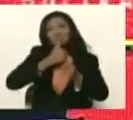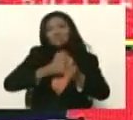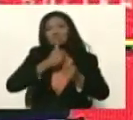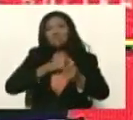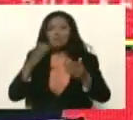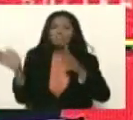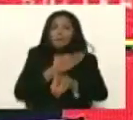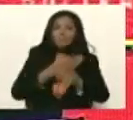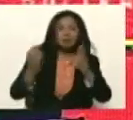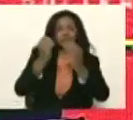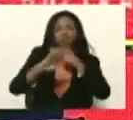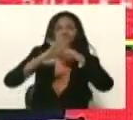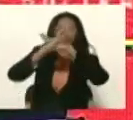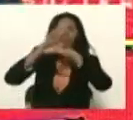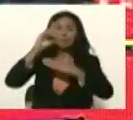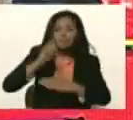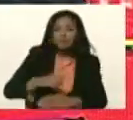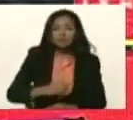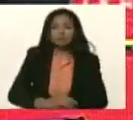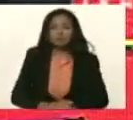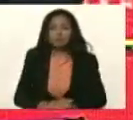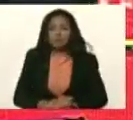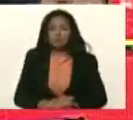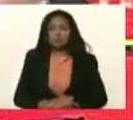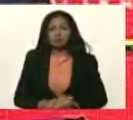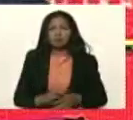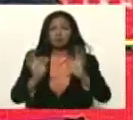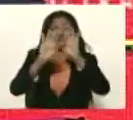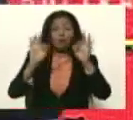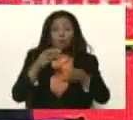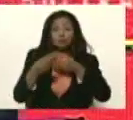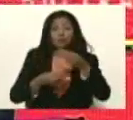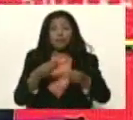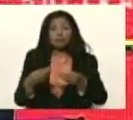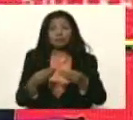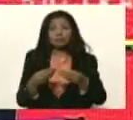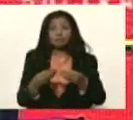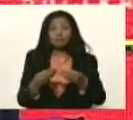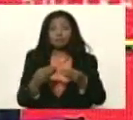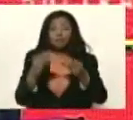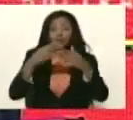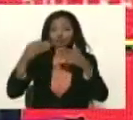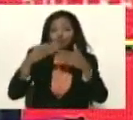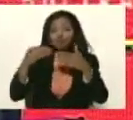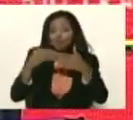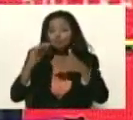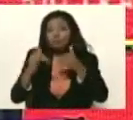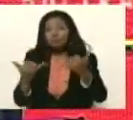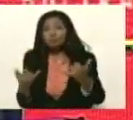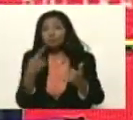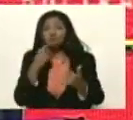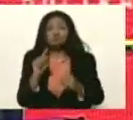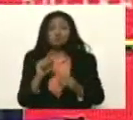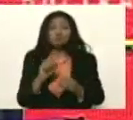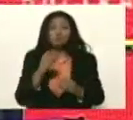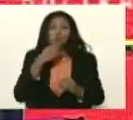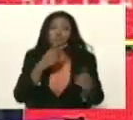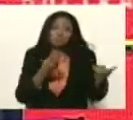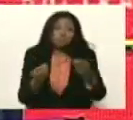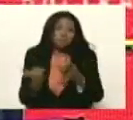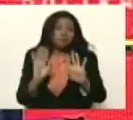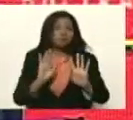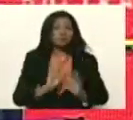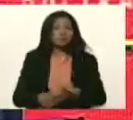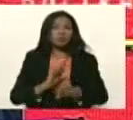agredida, sancionada, bloqueada, ese fenómeno, que se está dando, llamado la dolarización, yo digo, es bienvenido,